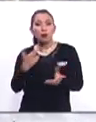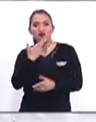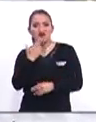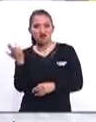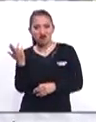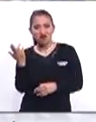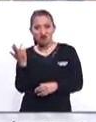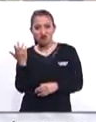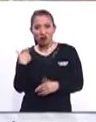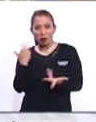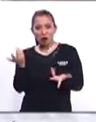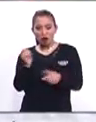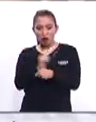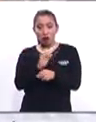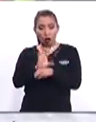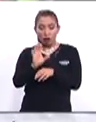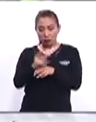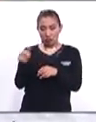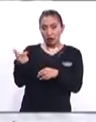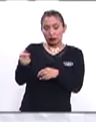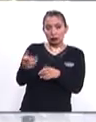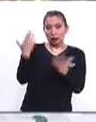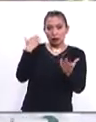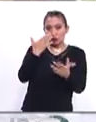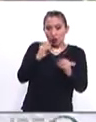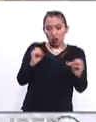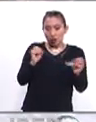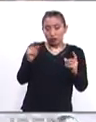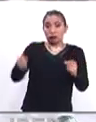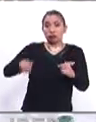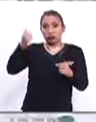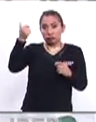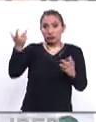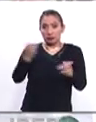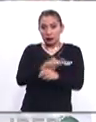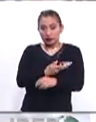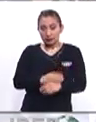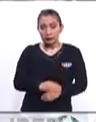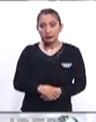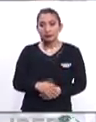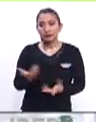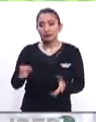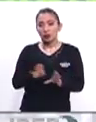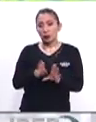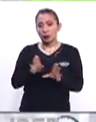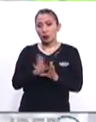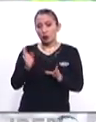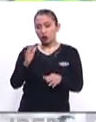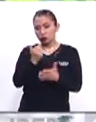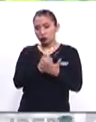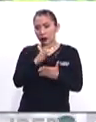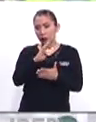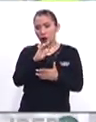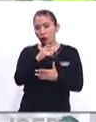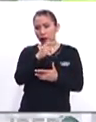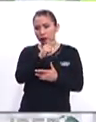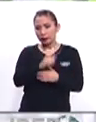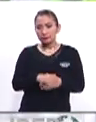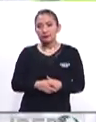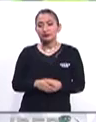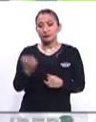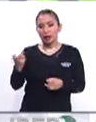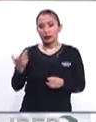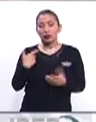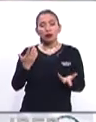suicidio, que en Colombia esto no se presentaba, pues nunca es la primera vez que sucede, en especial en la ciudad de Bogotá. Pues